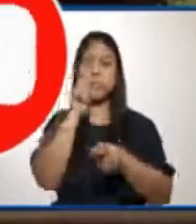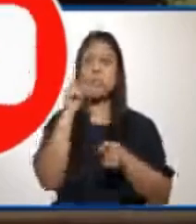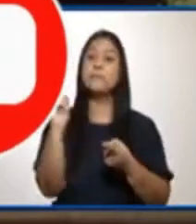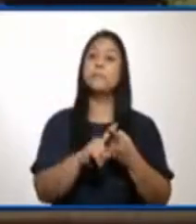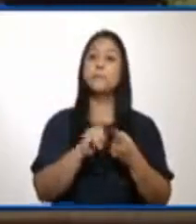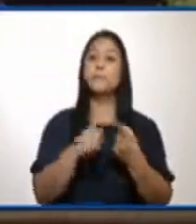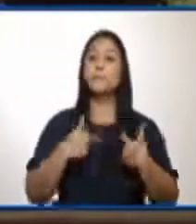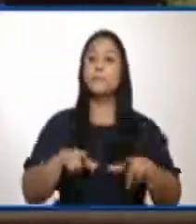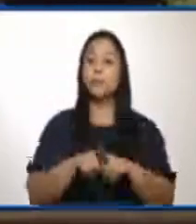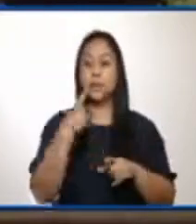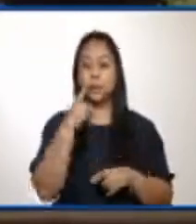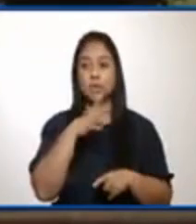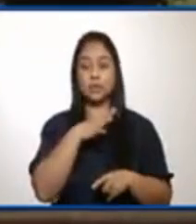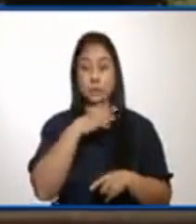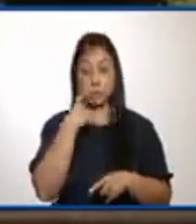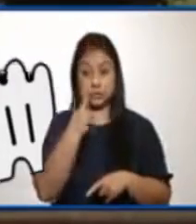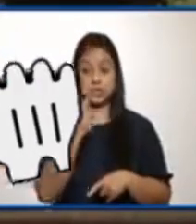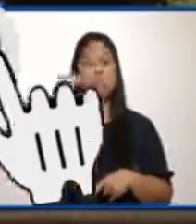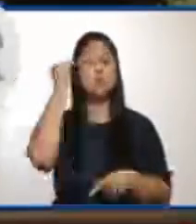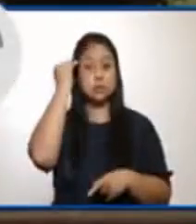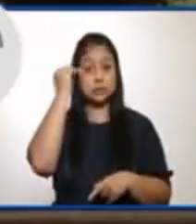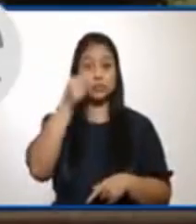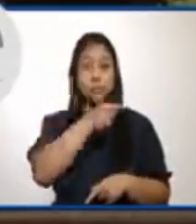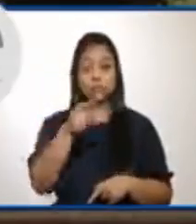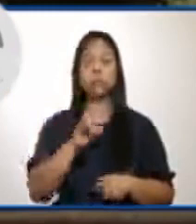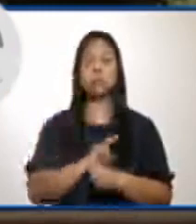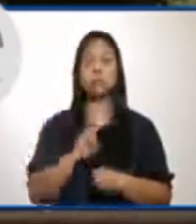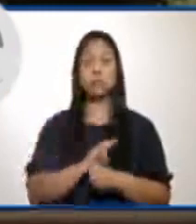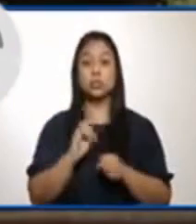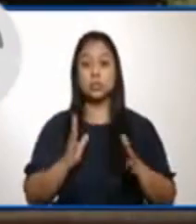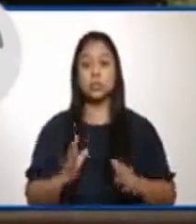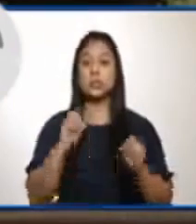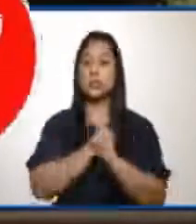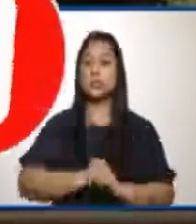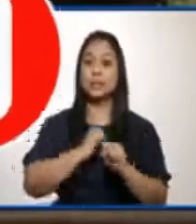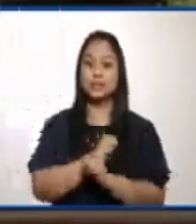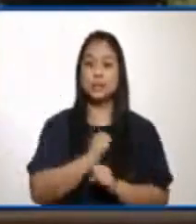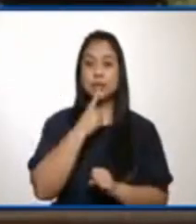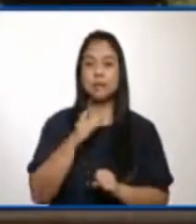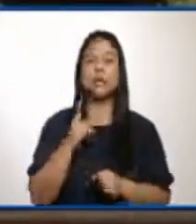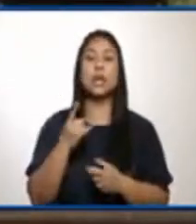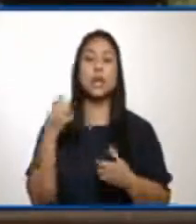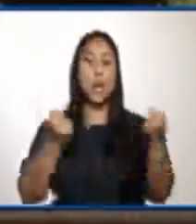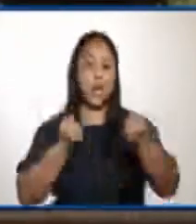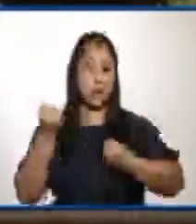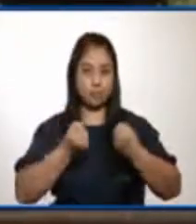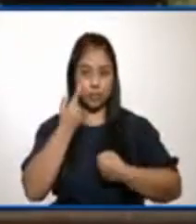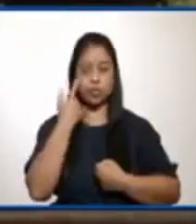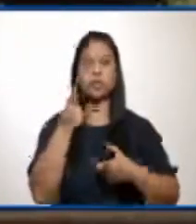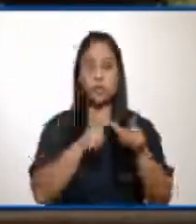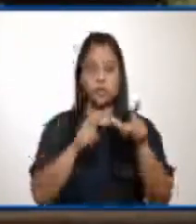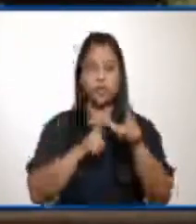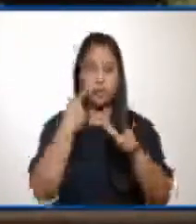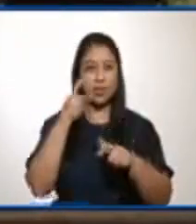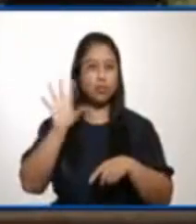que ustedes sepan que estamos utilizando la estrategia de las unidades móviles que ustedes han visto en